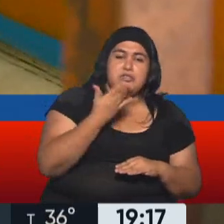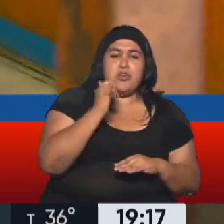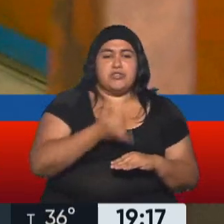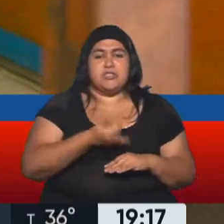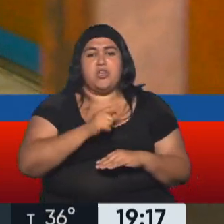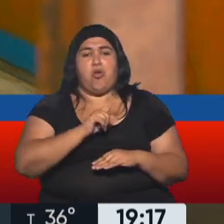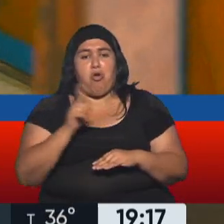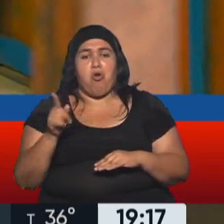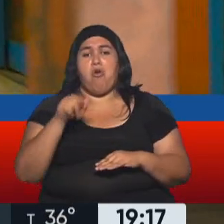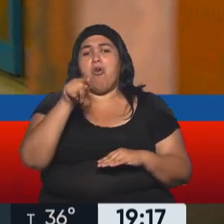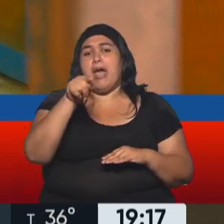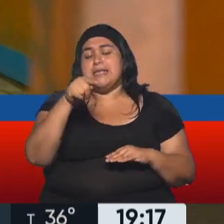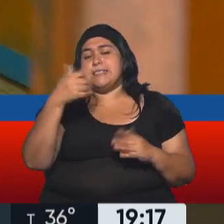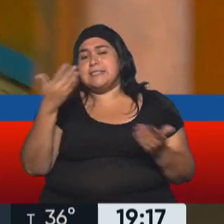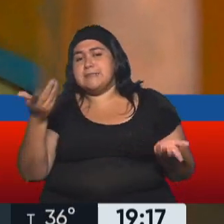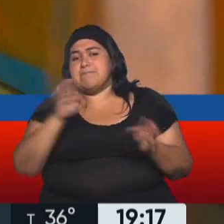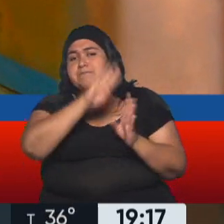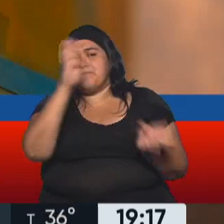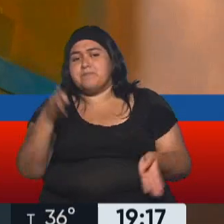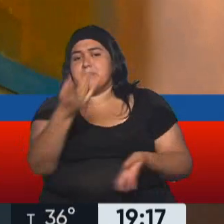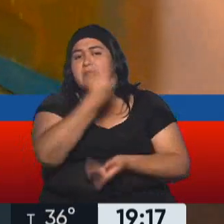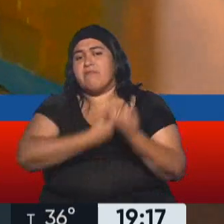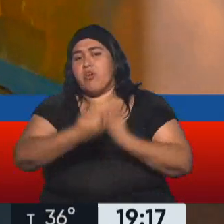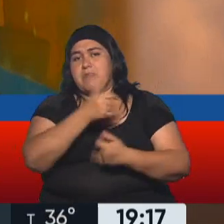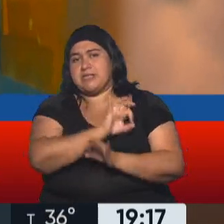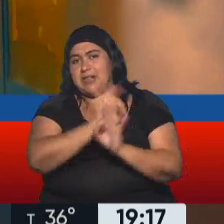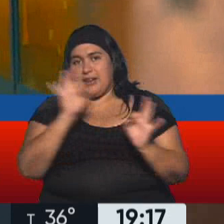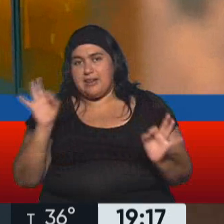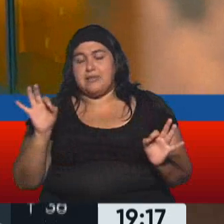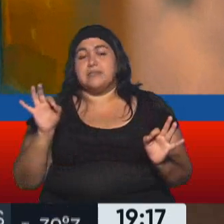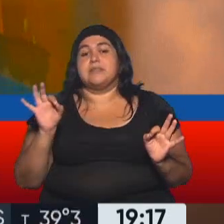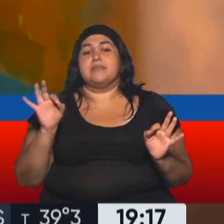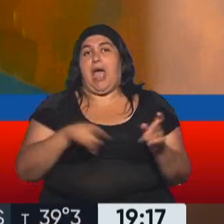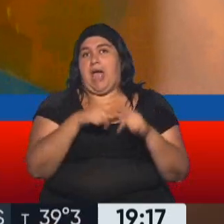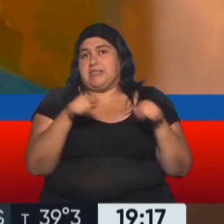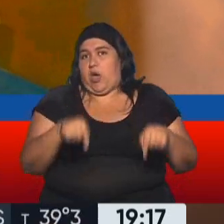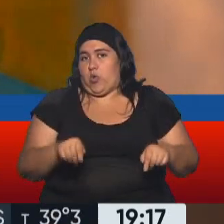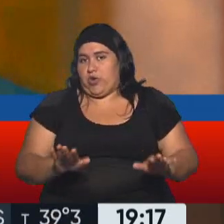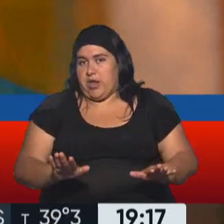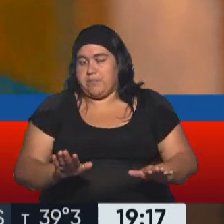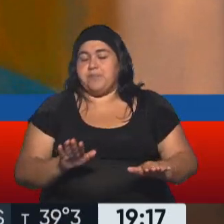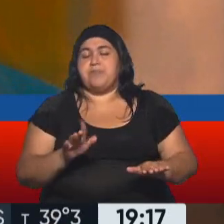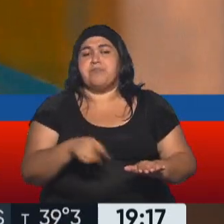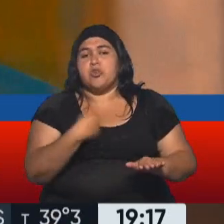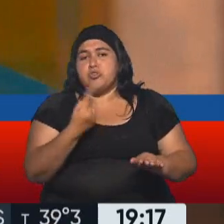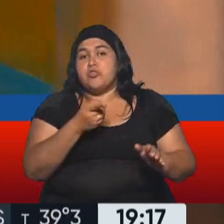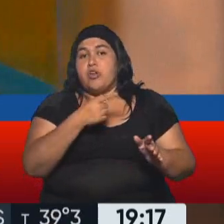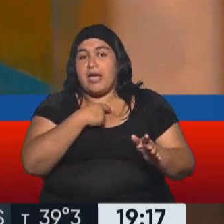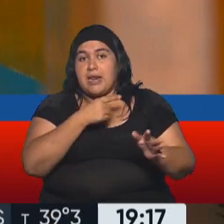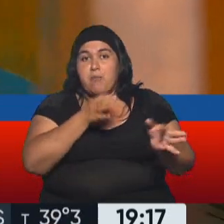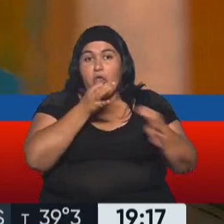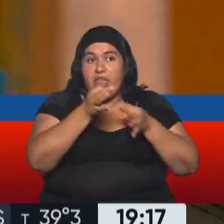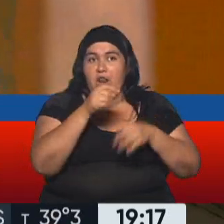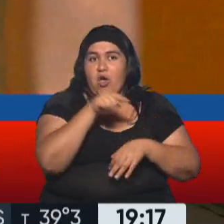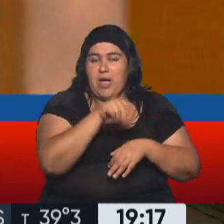hay ninguna información al respecto hasta el momento. Intentamos dialogar con ella. Cuando